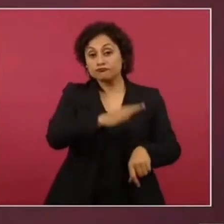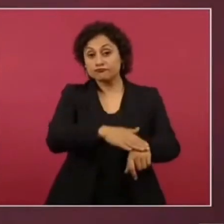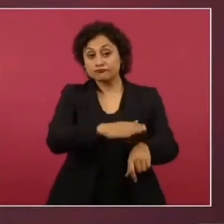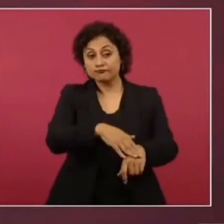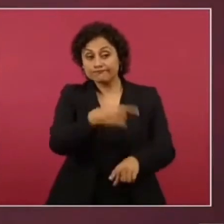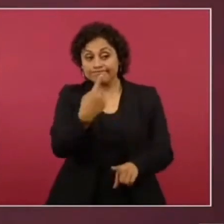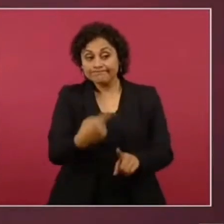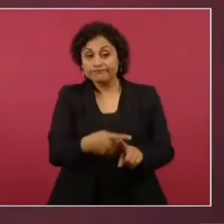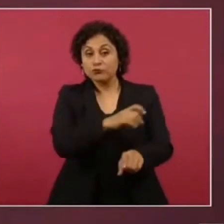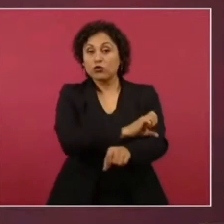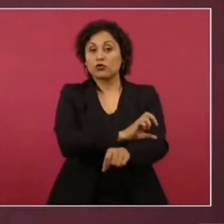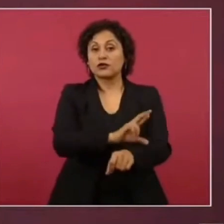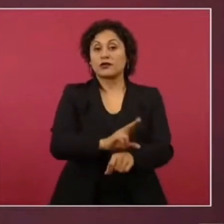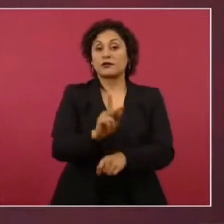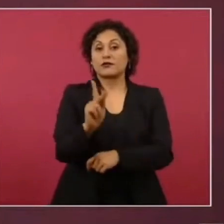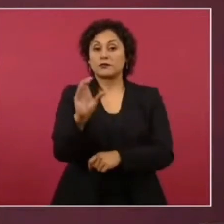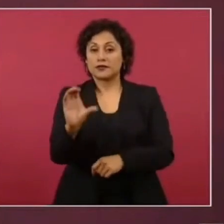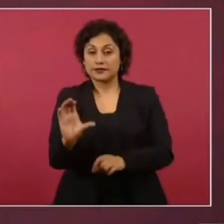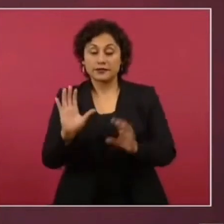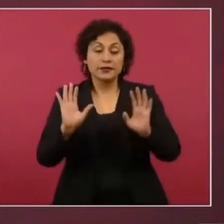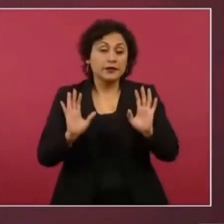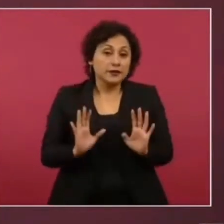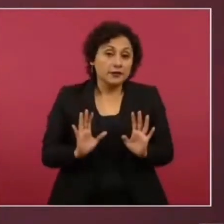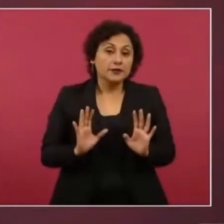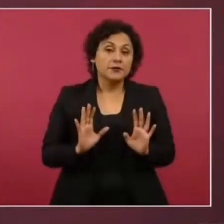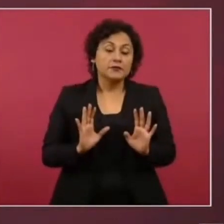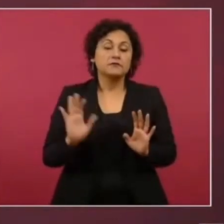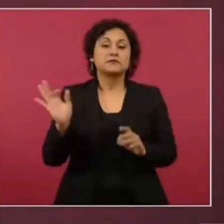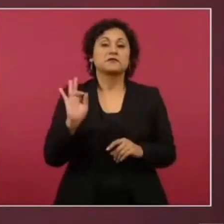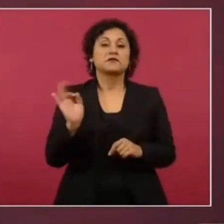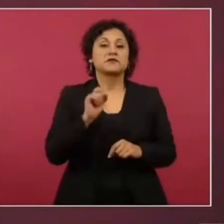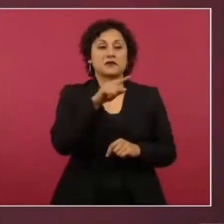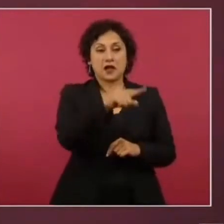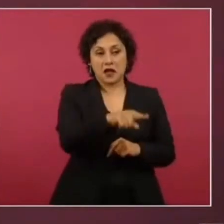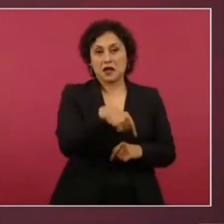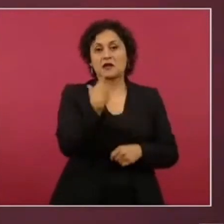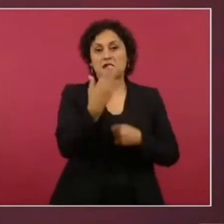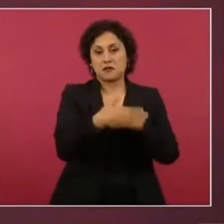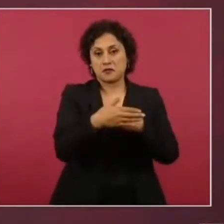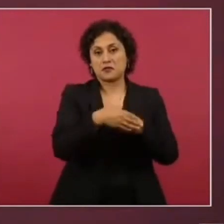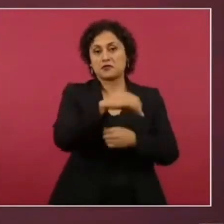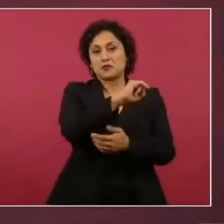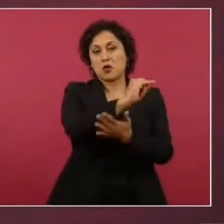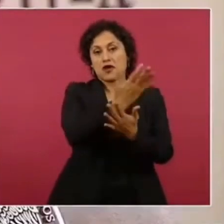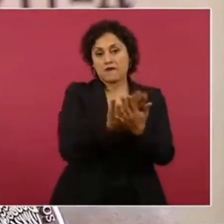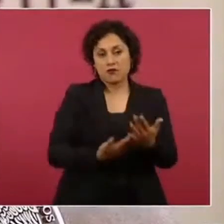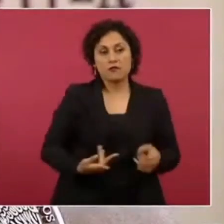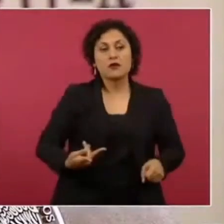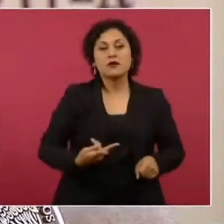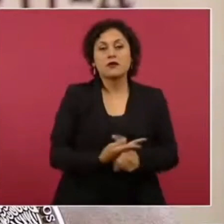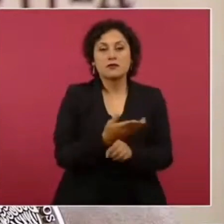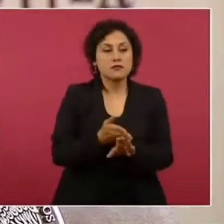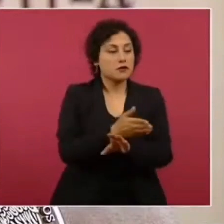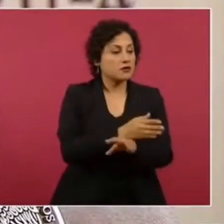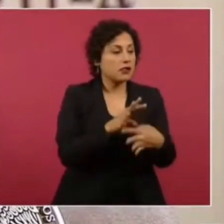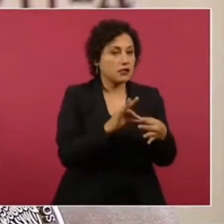de protección civil, quien seguramente presentará un informe pormenorizado de los hechos y